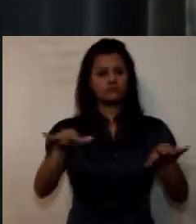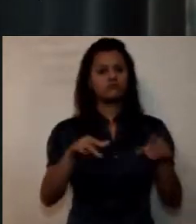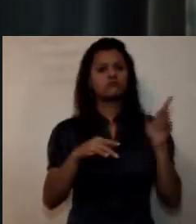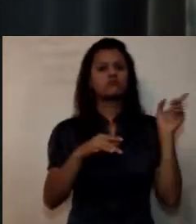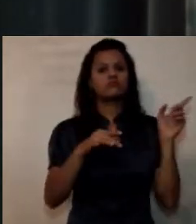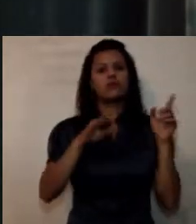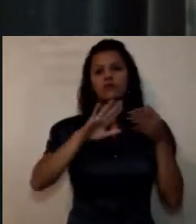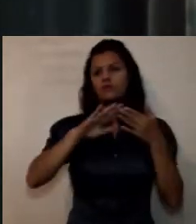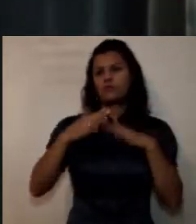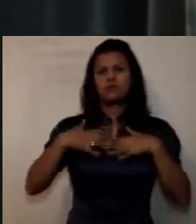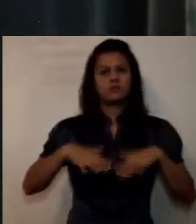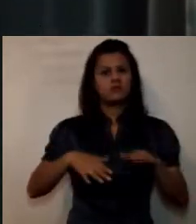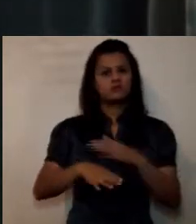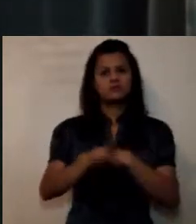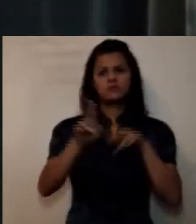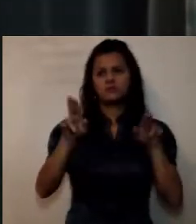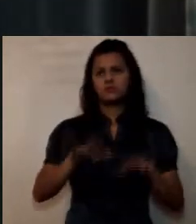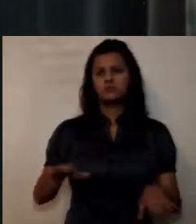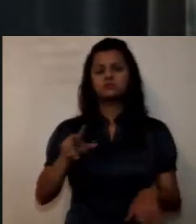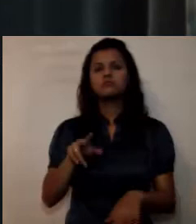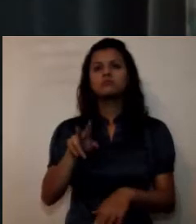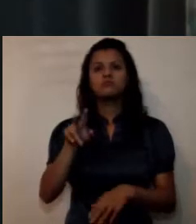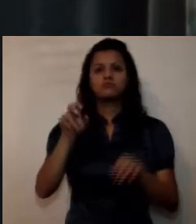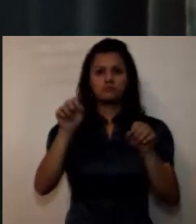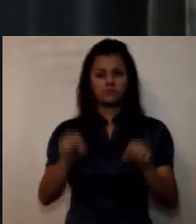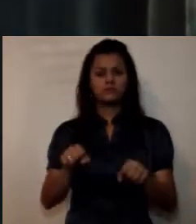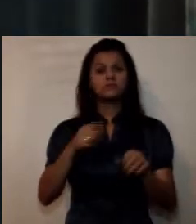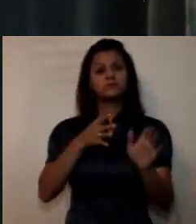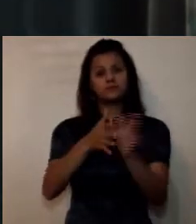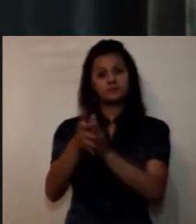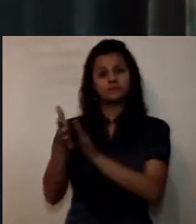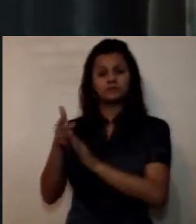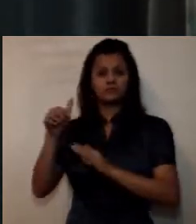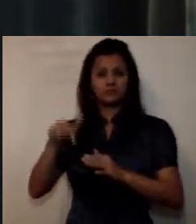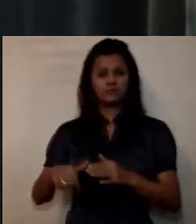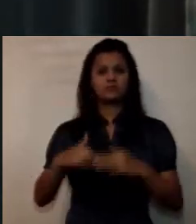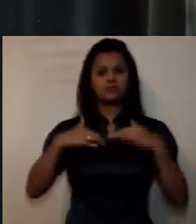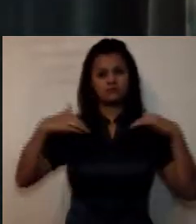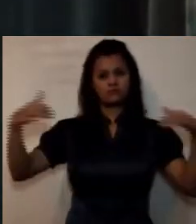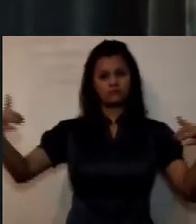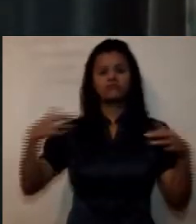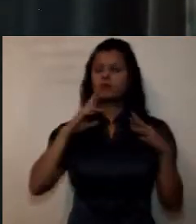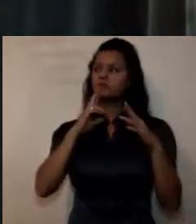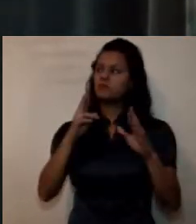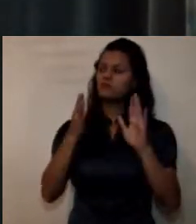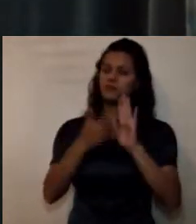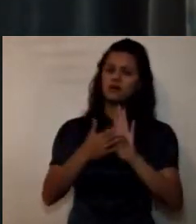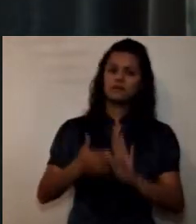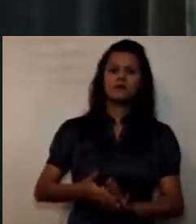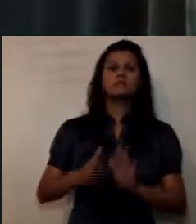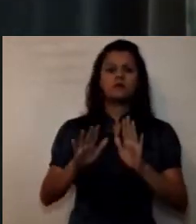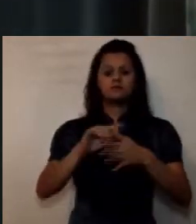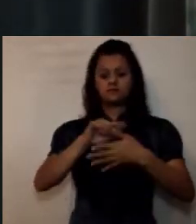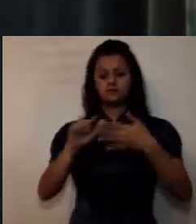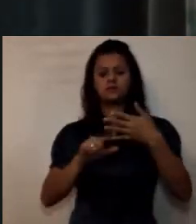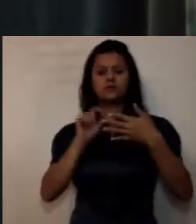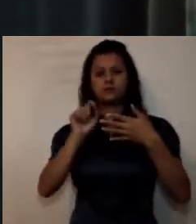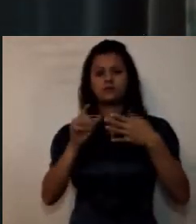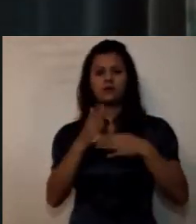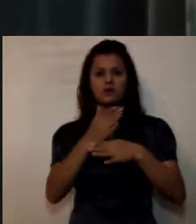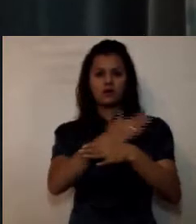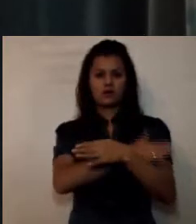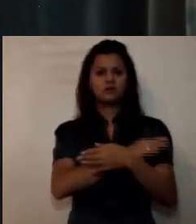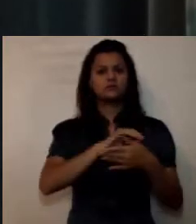comunidad se informa que se recibieron durante el desarrollo de la audiencia cinco preguntas pregrabadas y cuatro